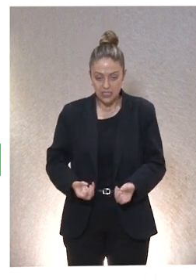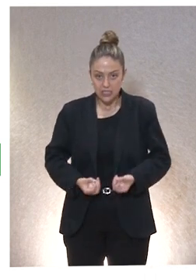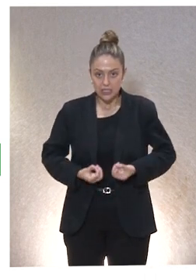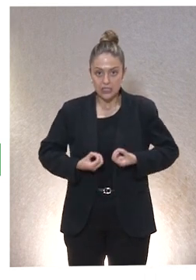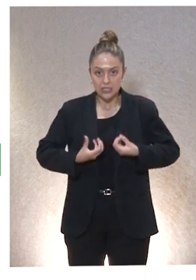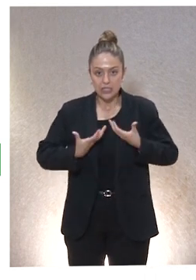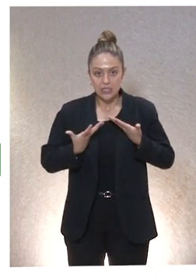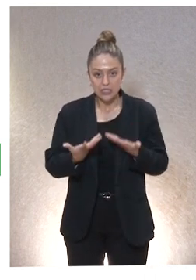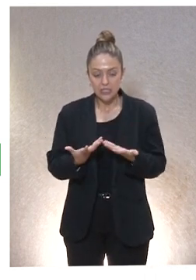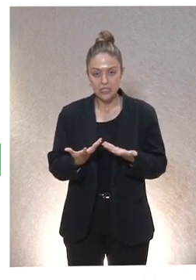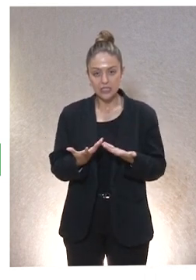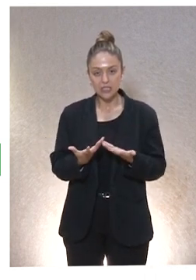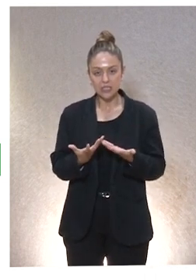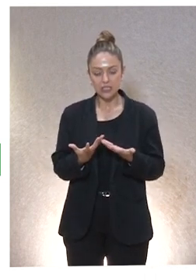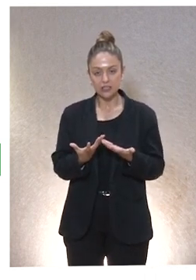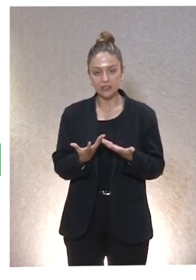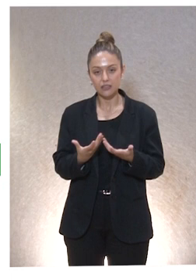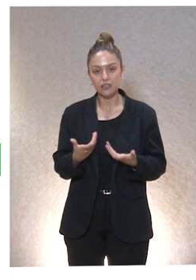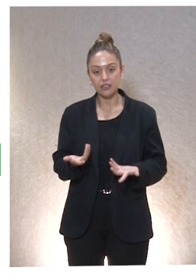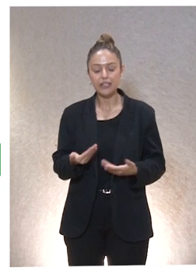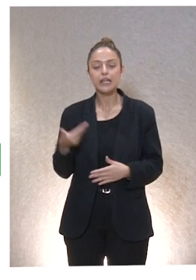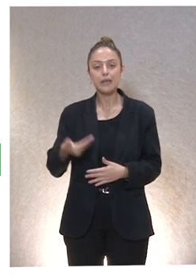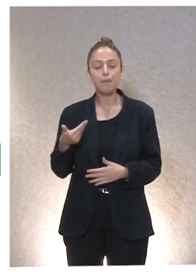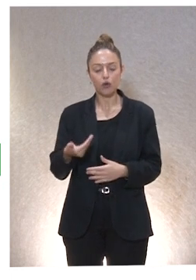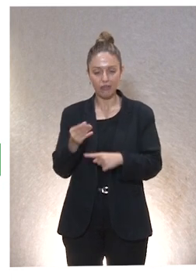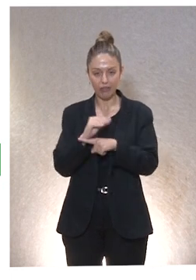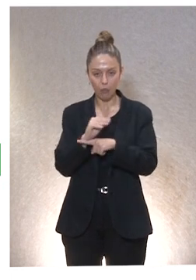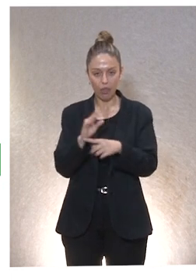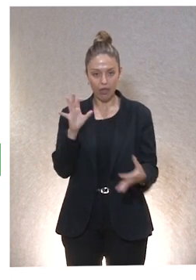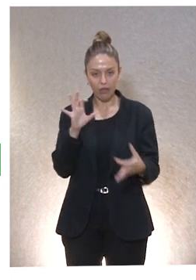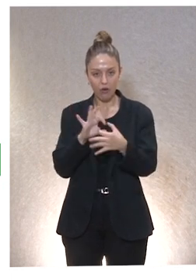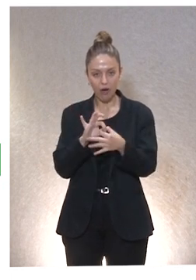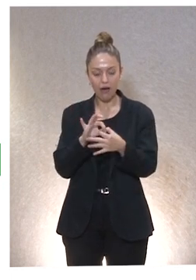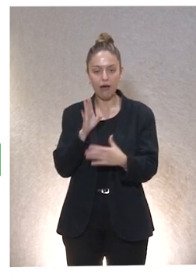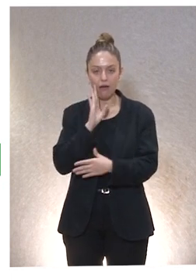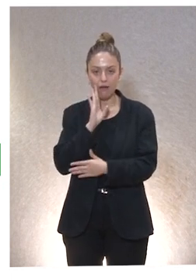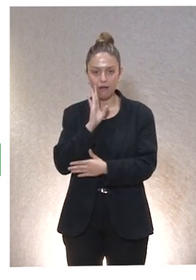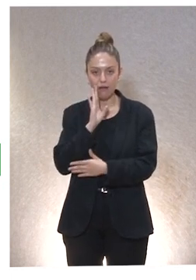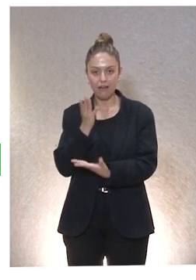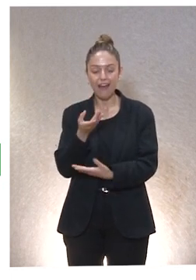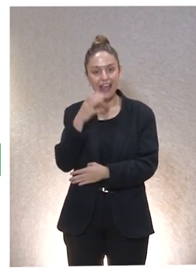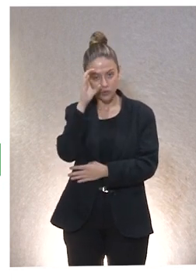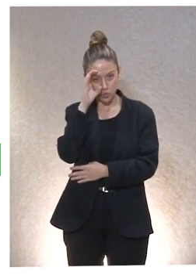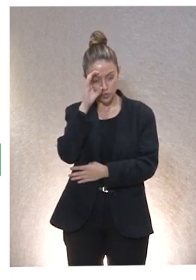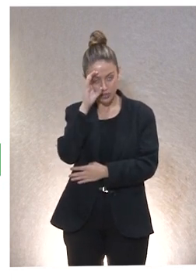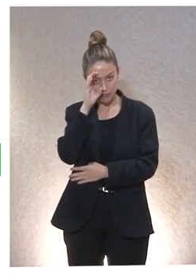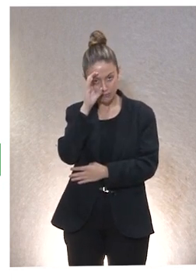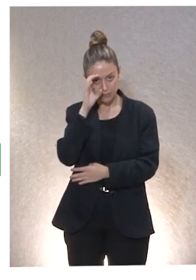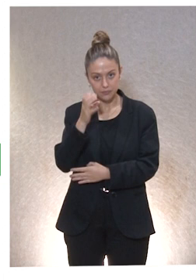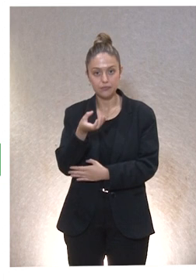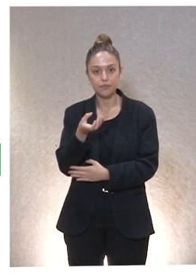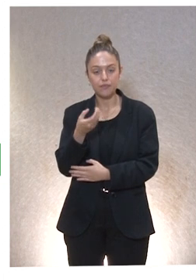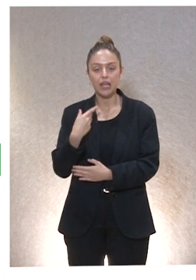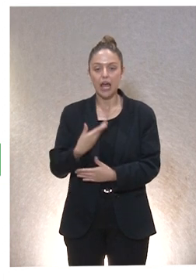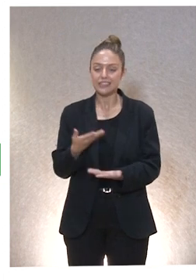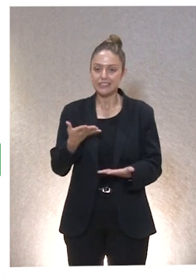explicitan en el actuar. Fijémonos lo importante que es para el cuidado algunas de las que he puesto ahí. La escucha, la